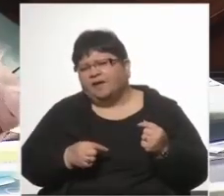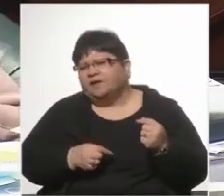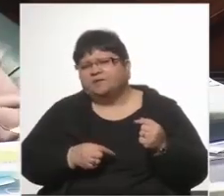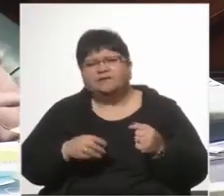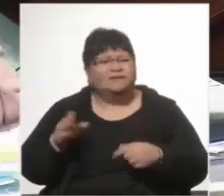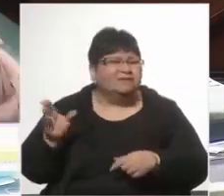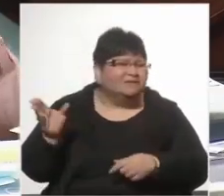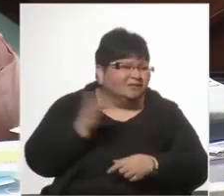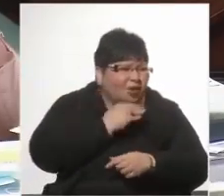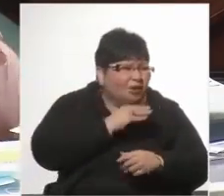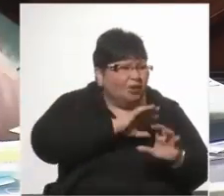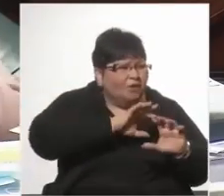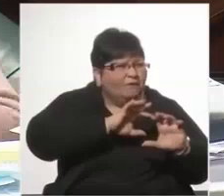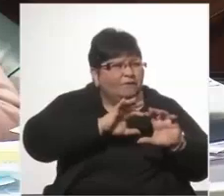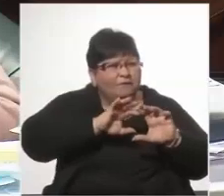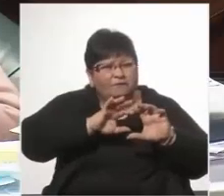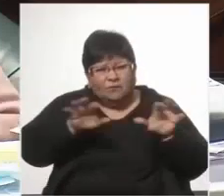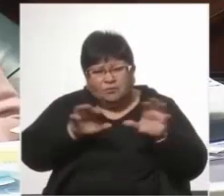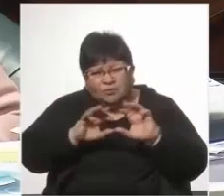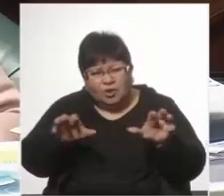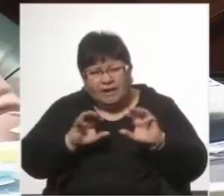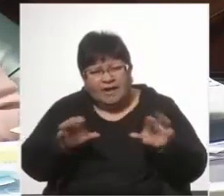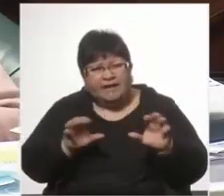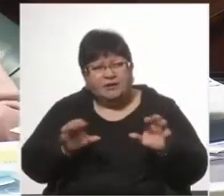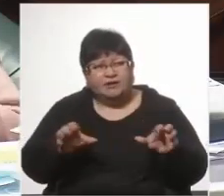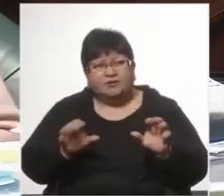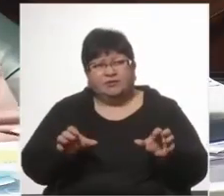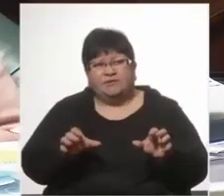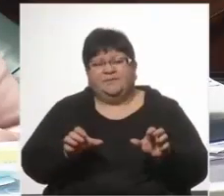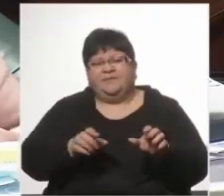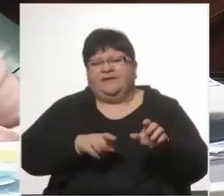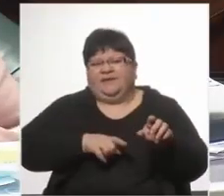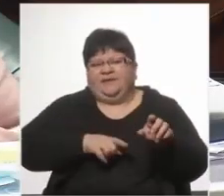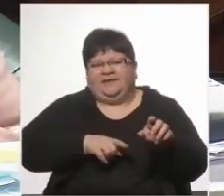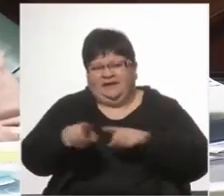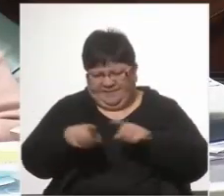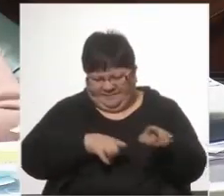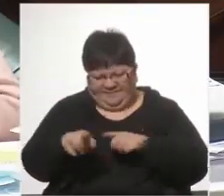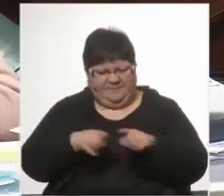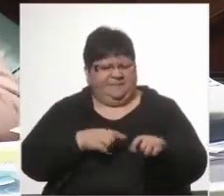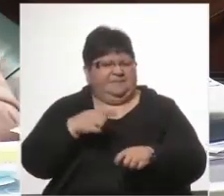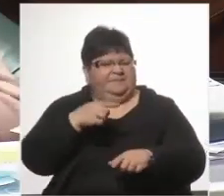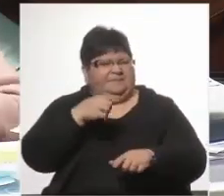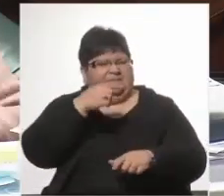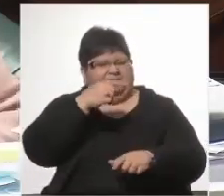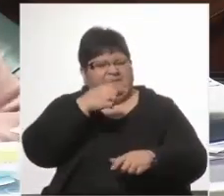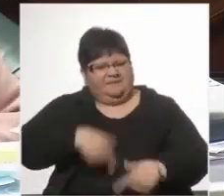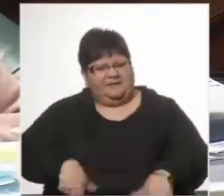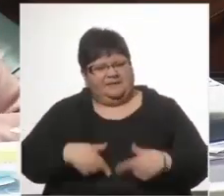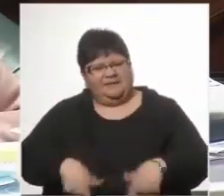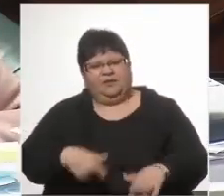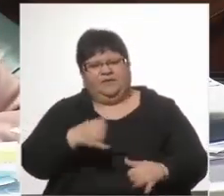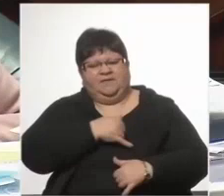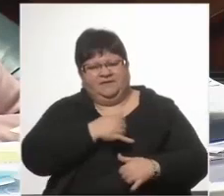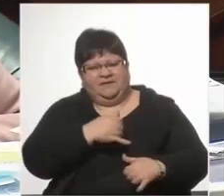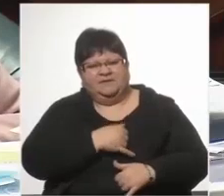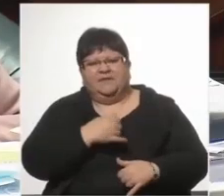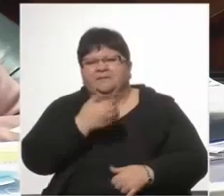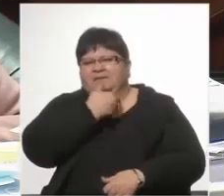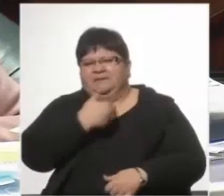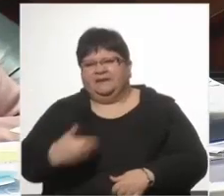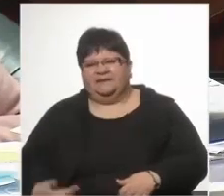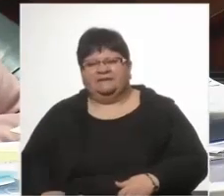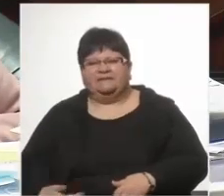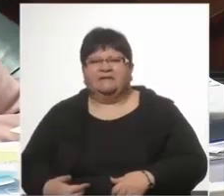funcionarios de carrera del Ministerio de Defensa y de Presidencia hacen referencia al